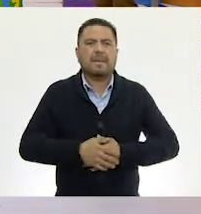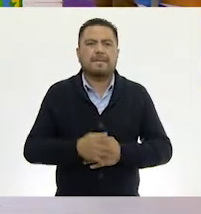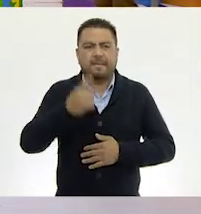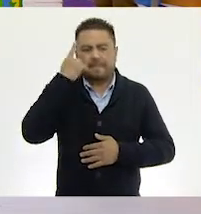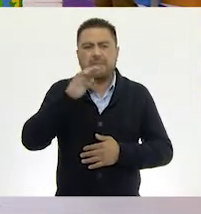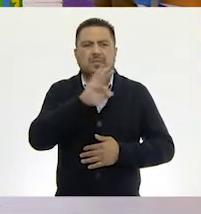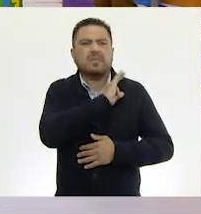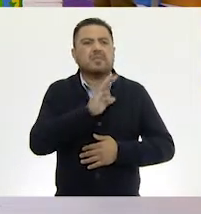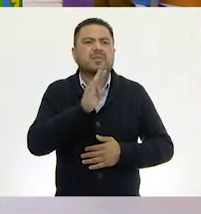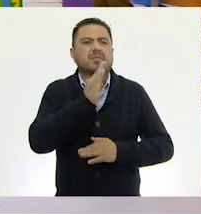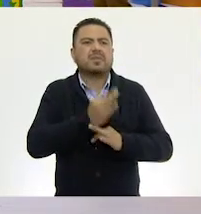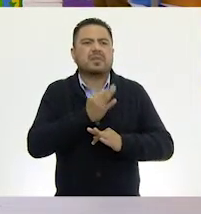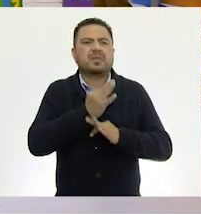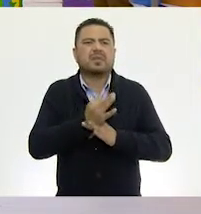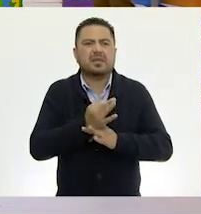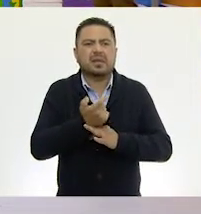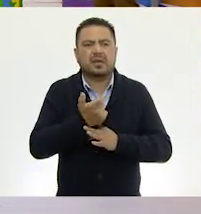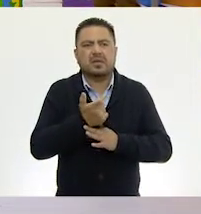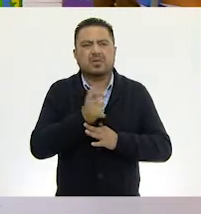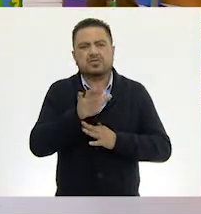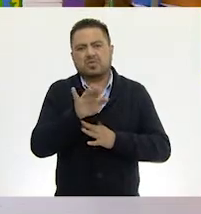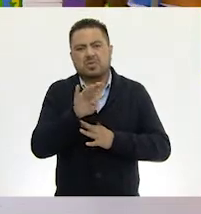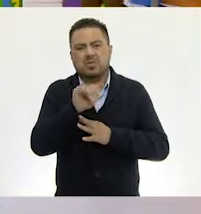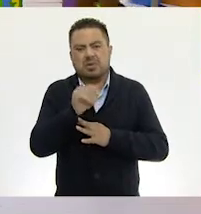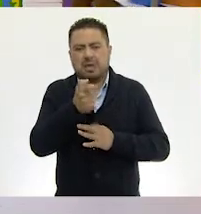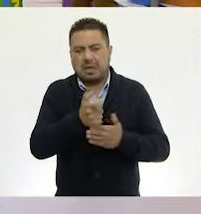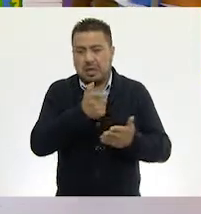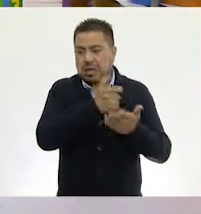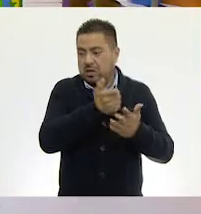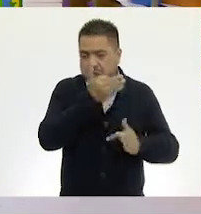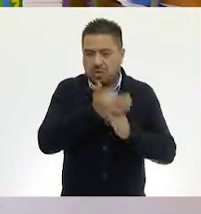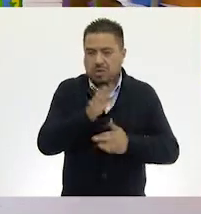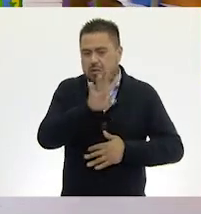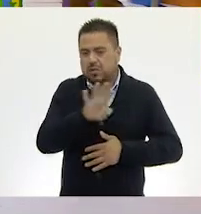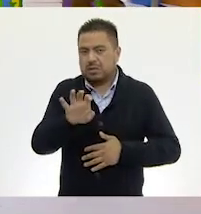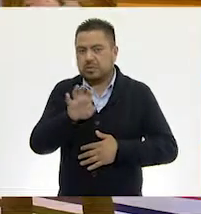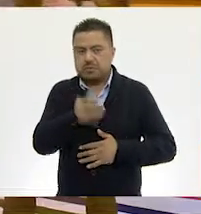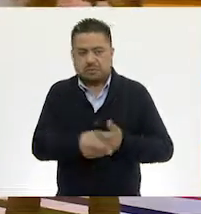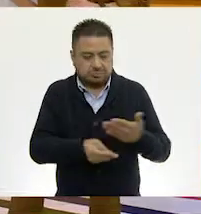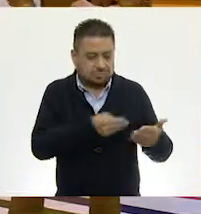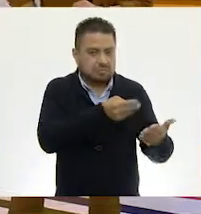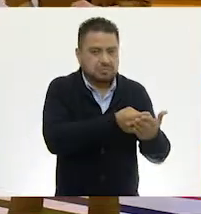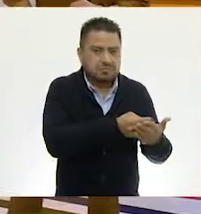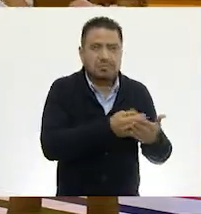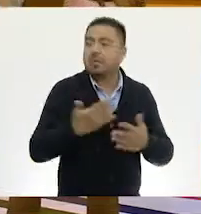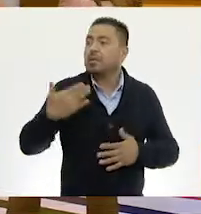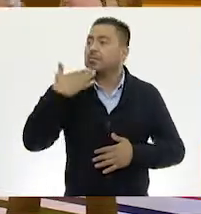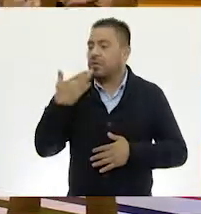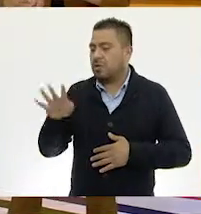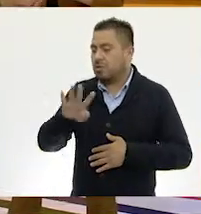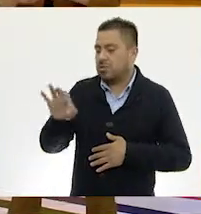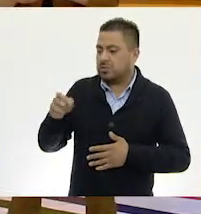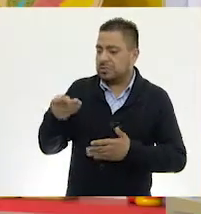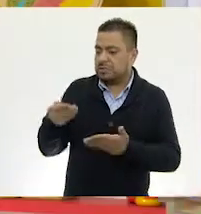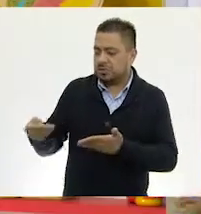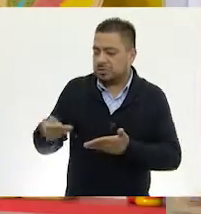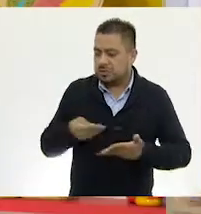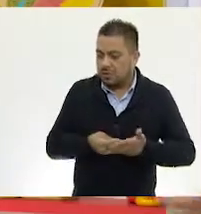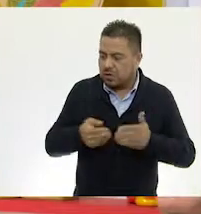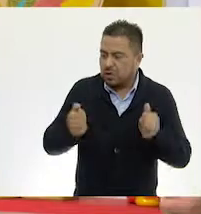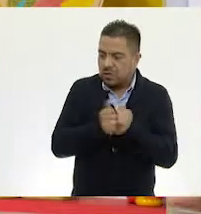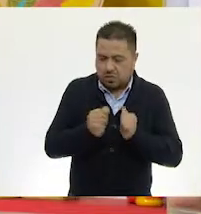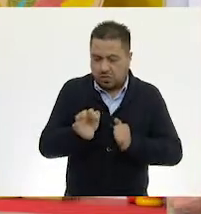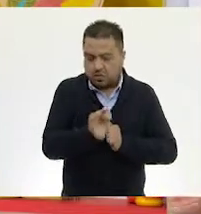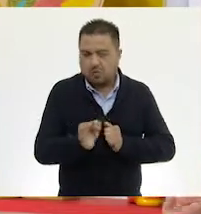Para dártelos cincuenta y nueve. Entonces, aquí te voy a entregar cuatrocientos pesos. Muy bien, me entrega cuatrocientos pesos. Y con